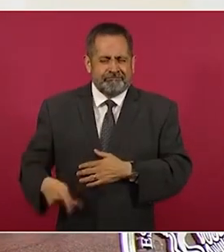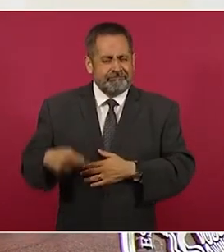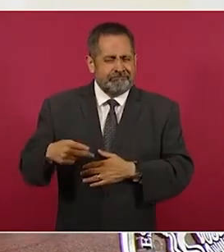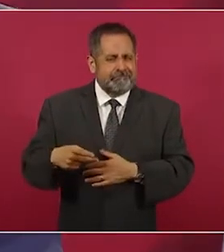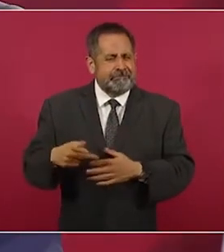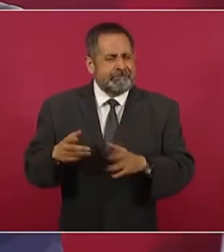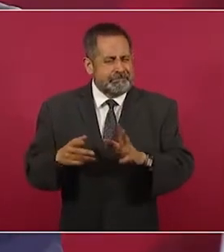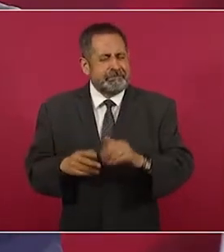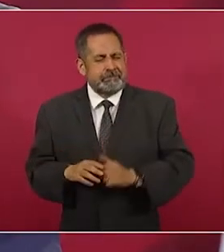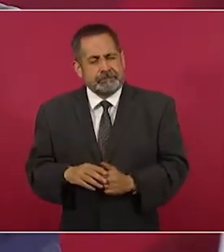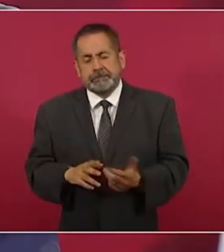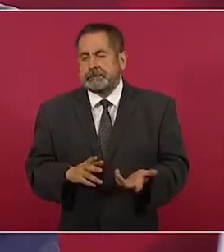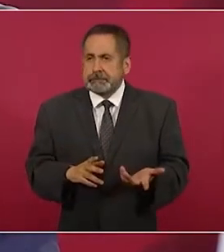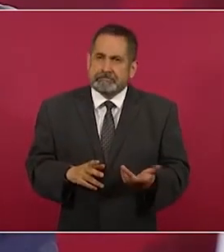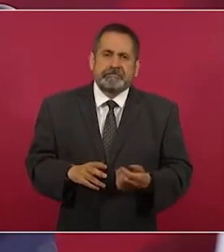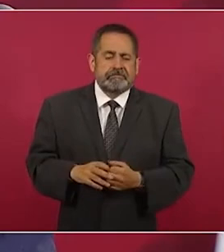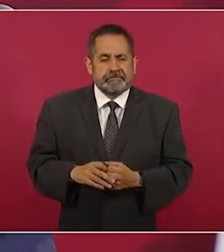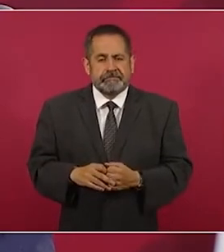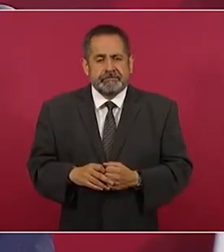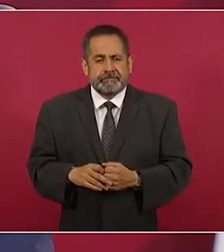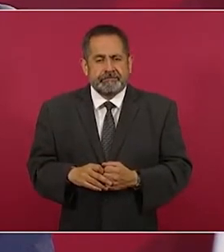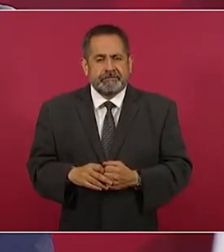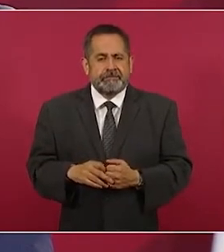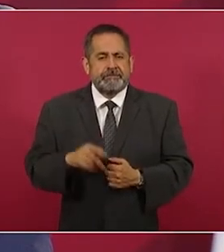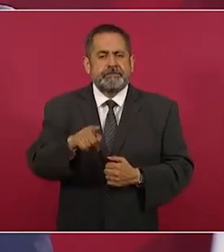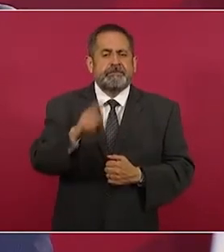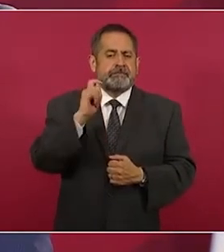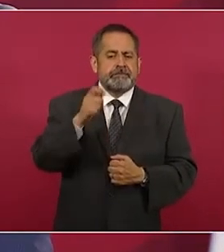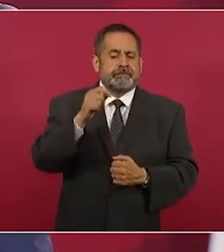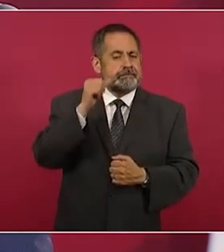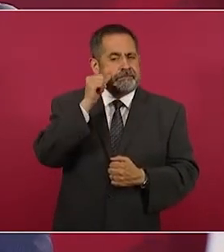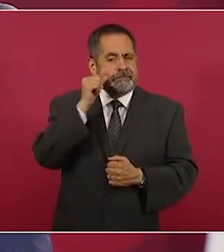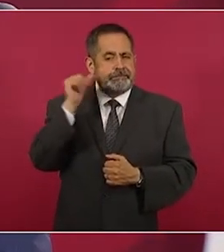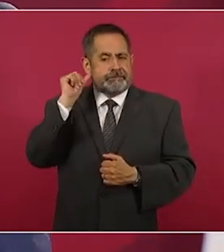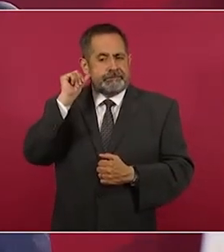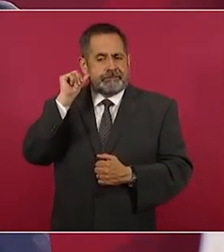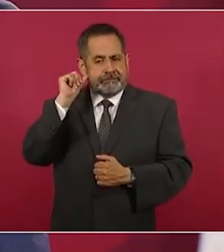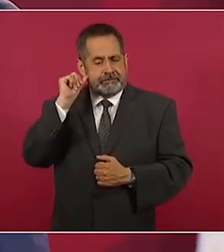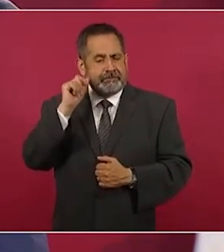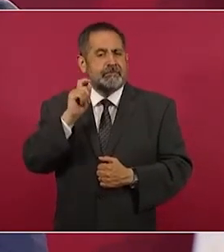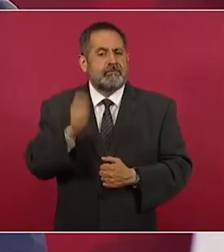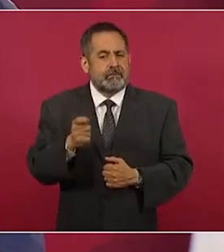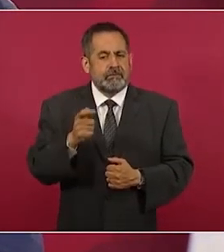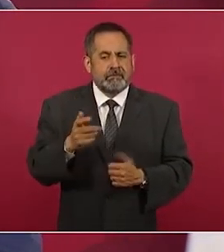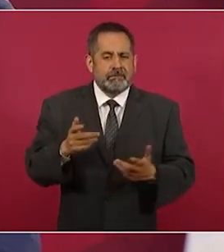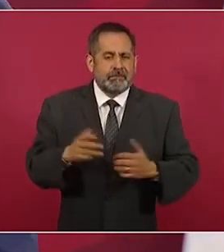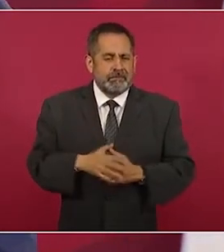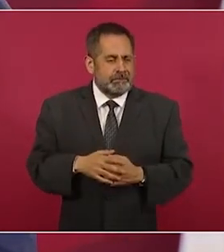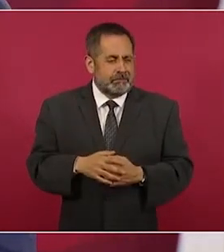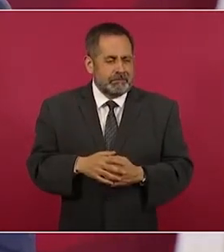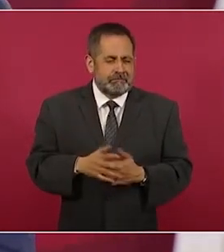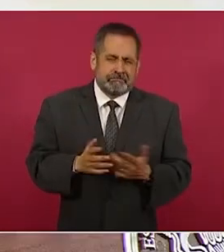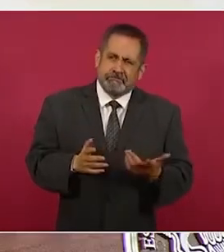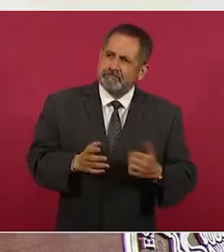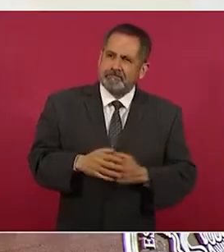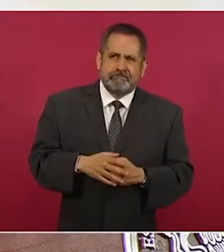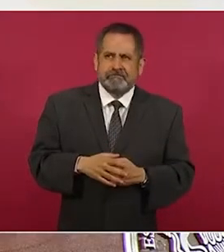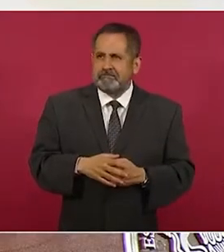Entonces, lo de ayer, sin exagerar,